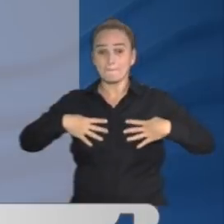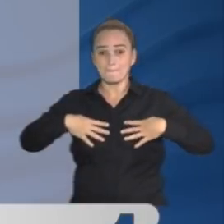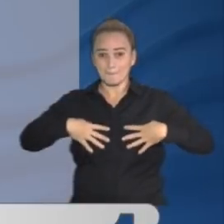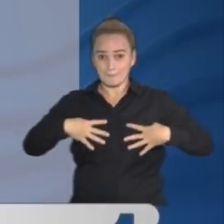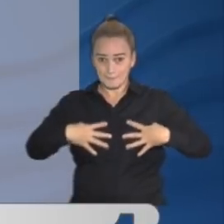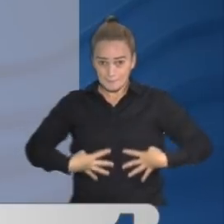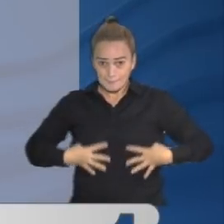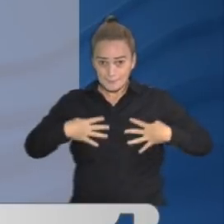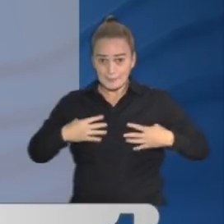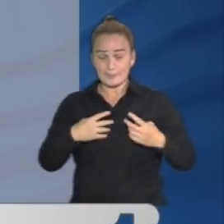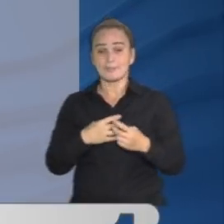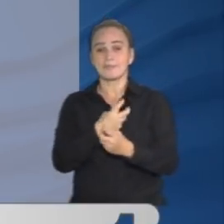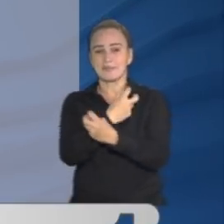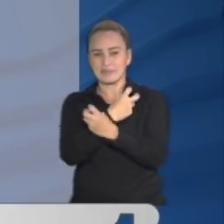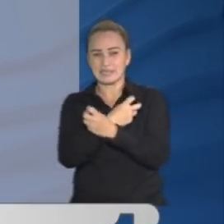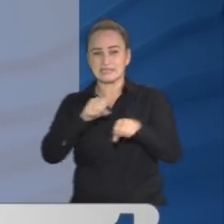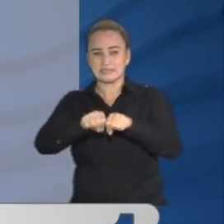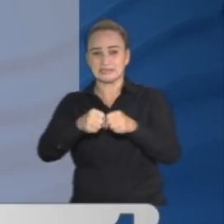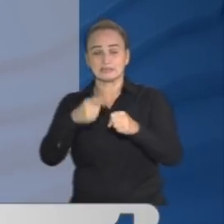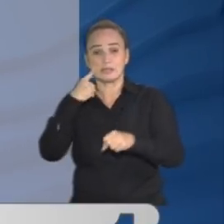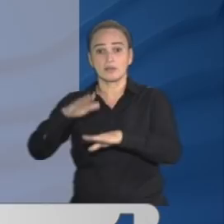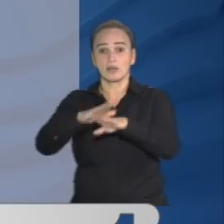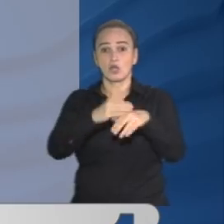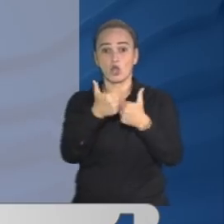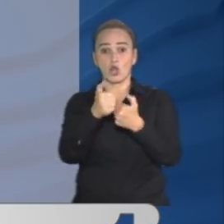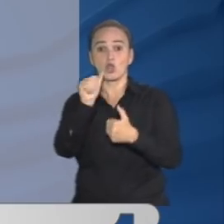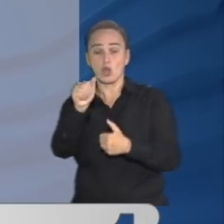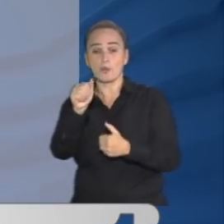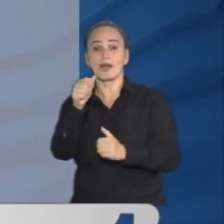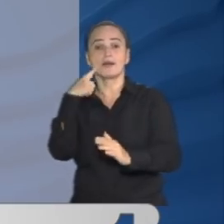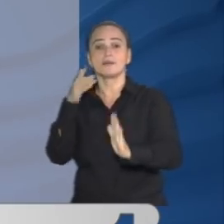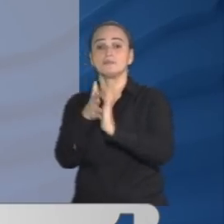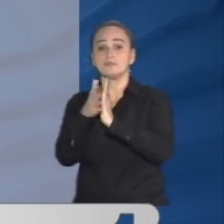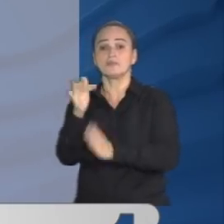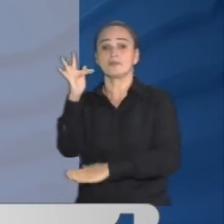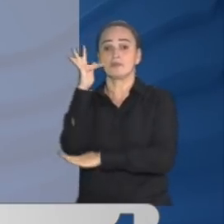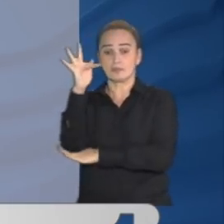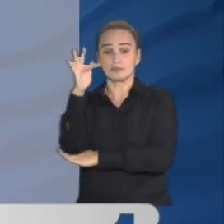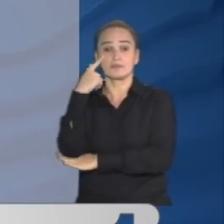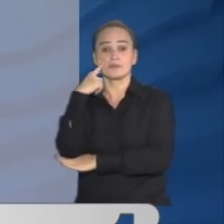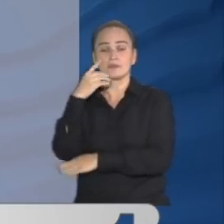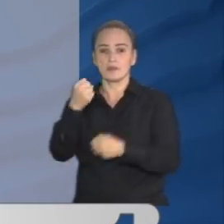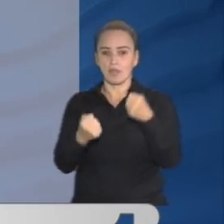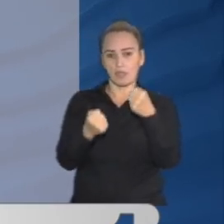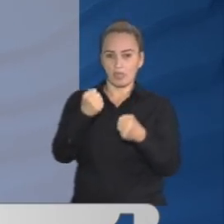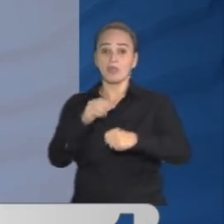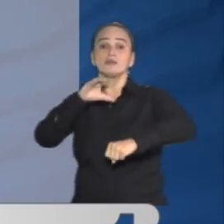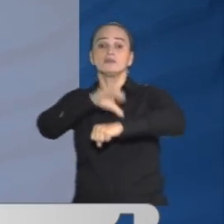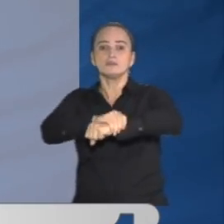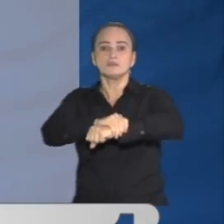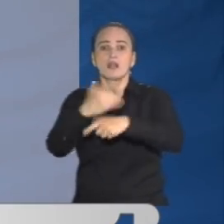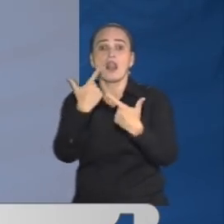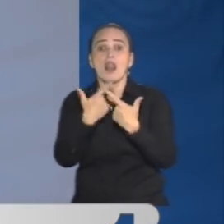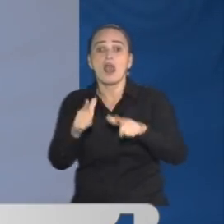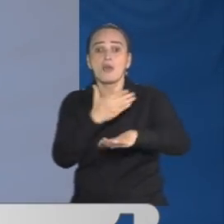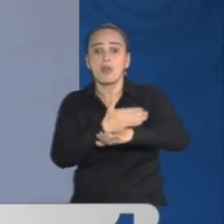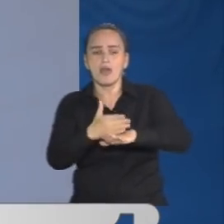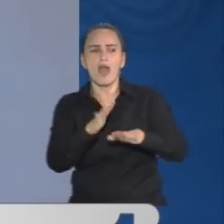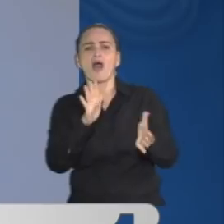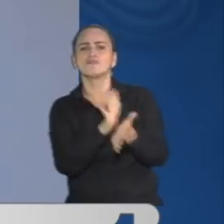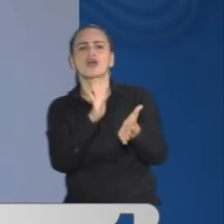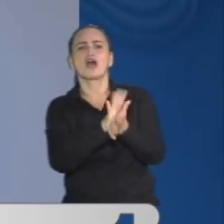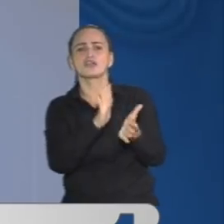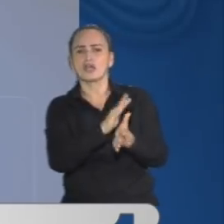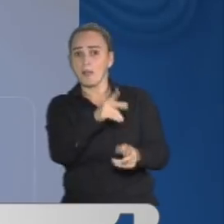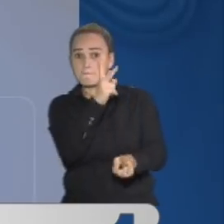partidas. Según Marisabel Moreno, novia de la víctima, el sujeto, aunque fue detenido, quedó en libertad por no representar un